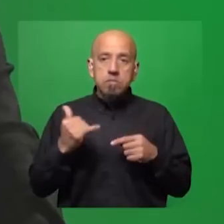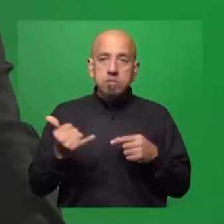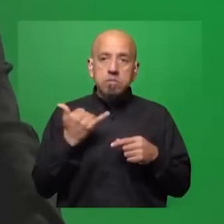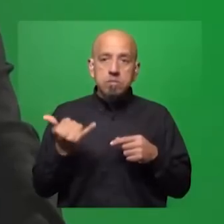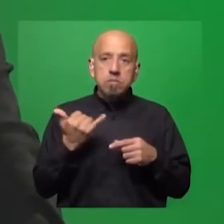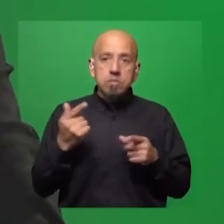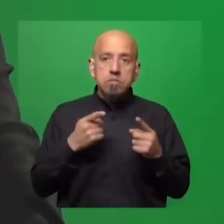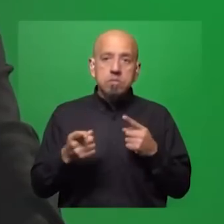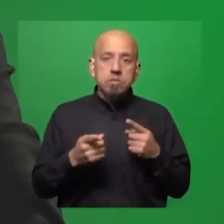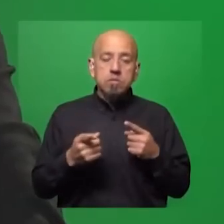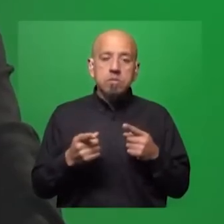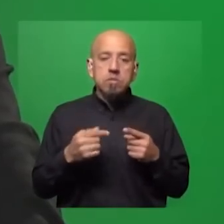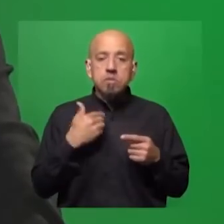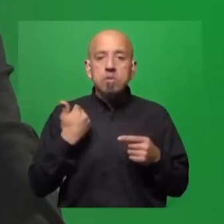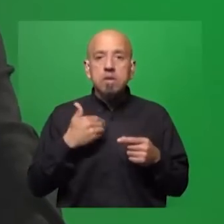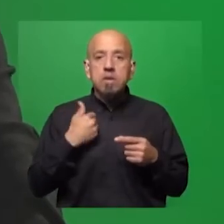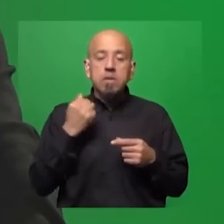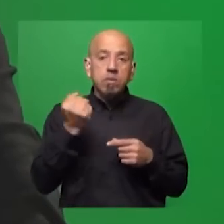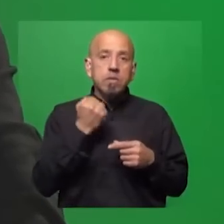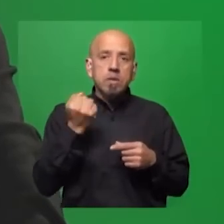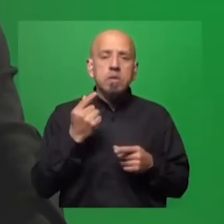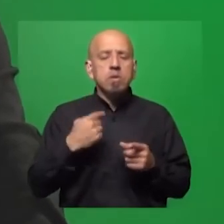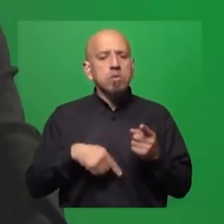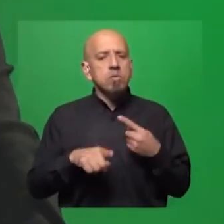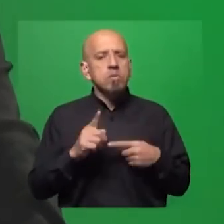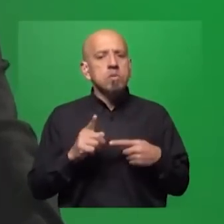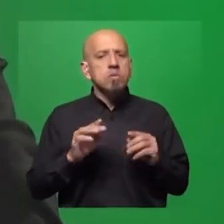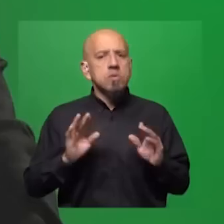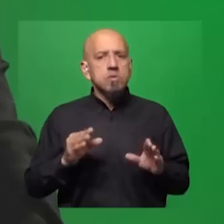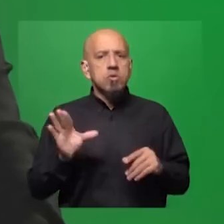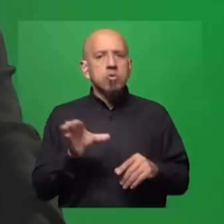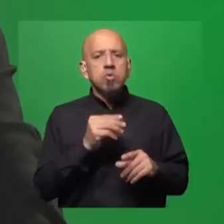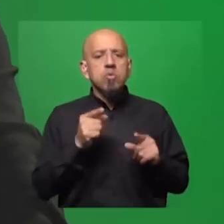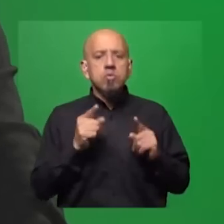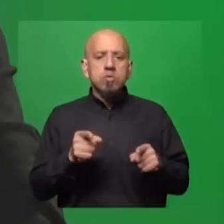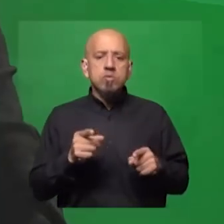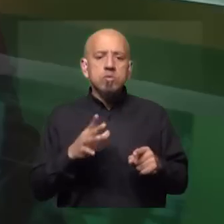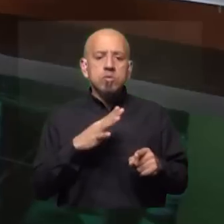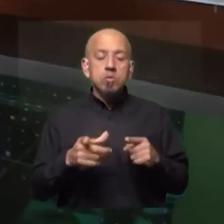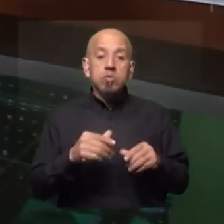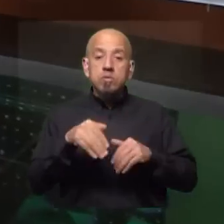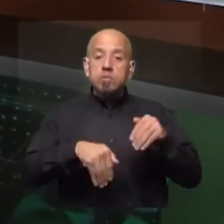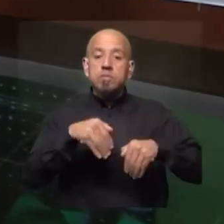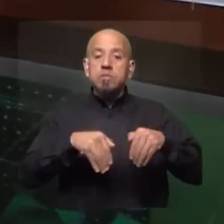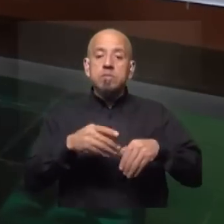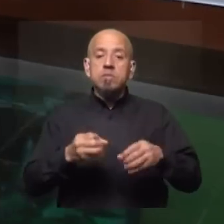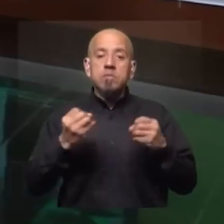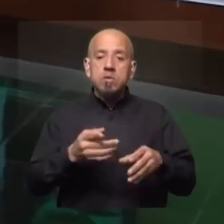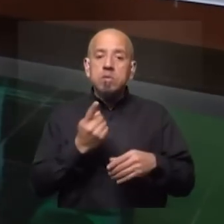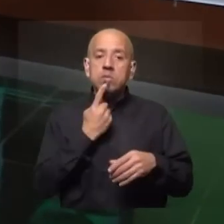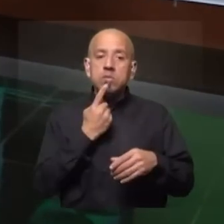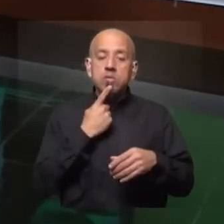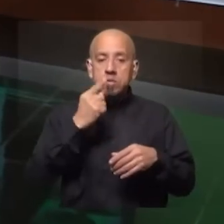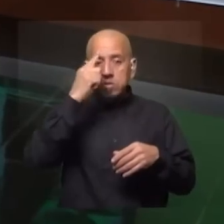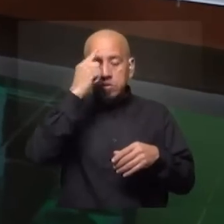tiempo definió que la relación con Argentina es estratégica? Entonces, todo eso va a tener que ver con una elección, porque al final la política exterior